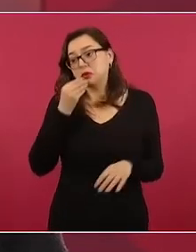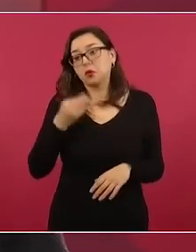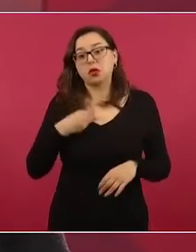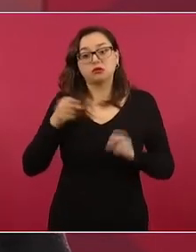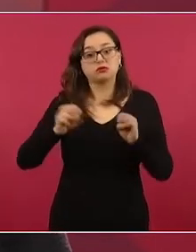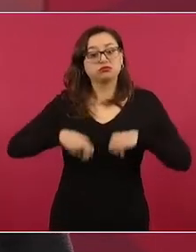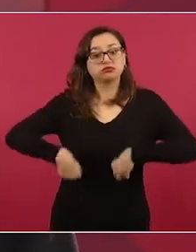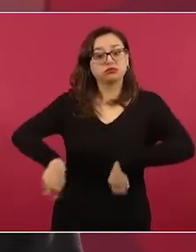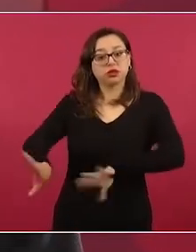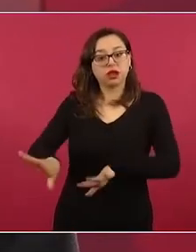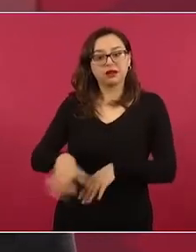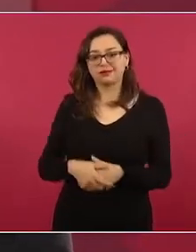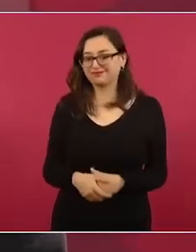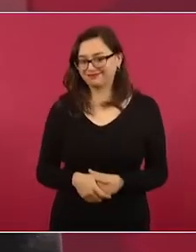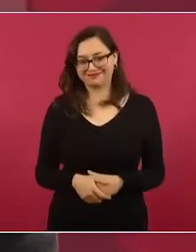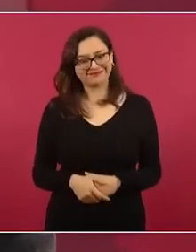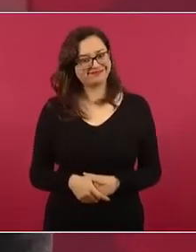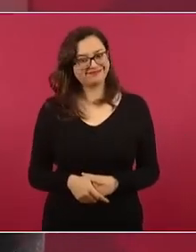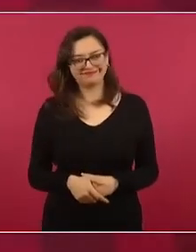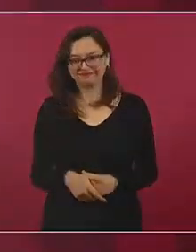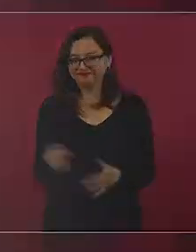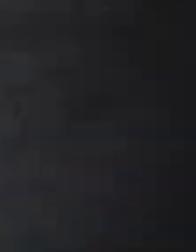No va a suceder lo de…